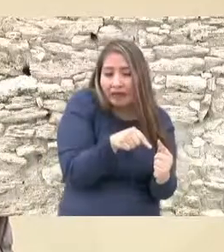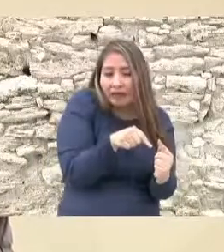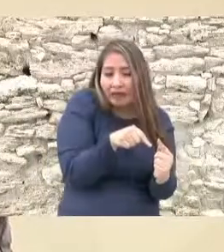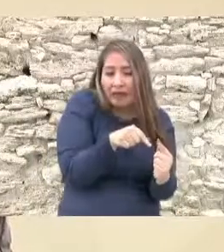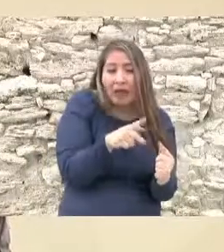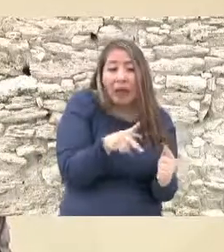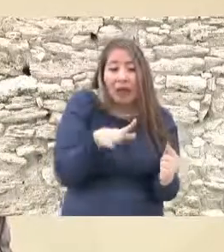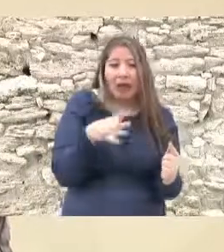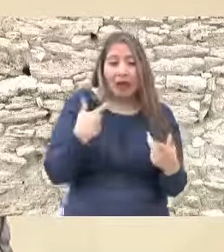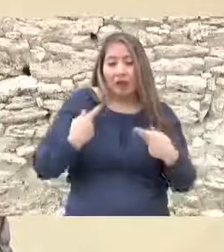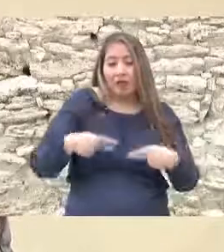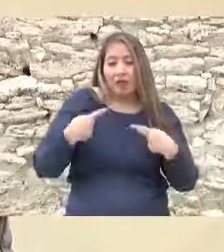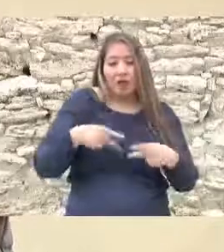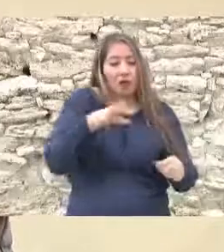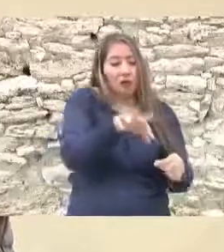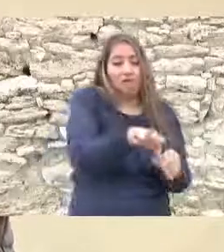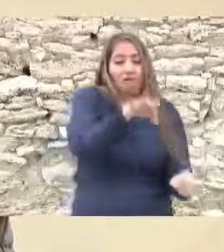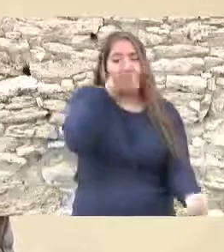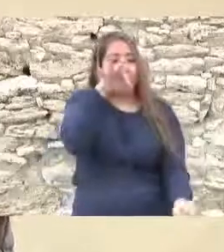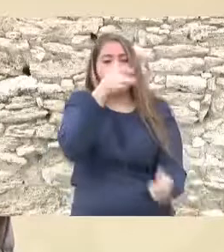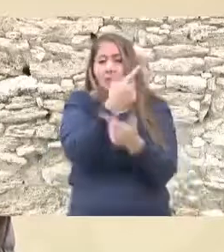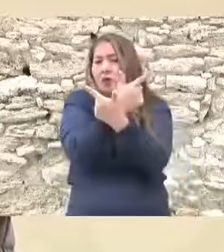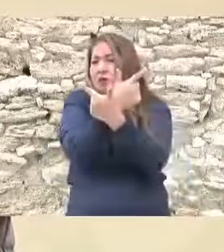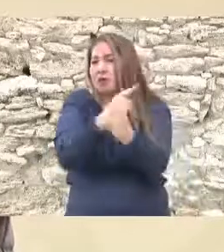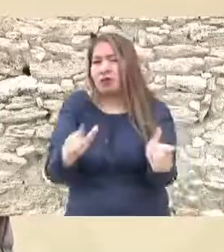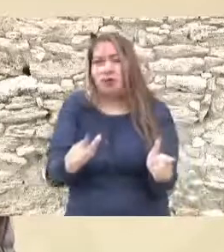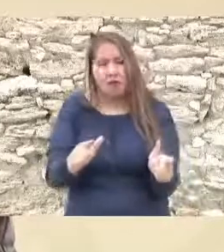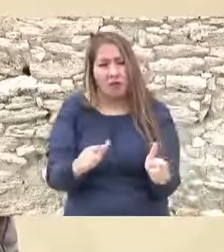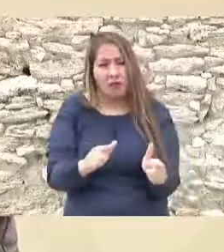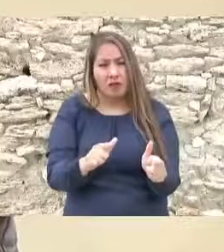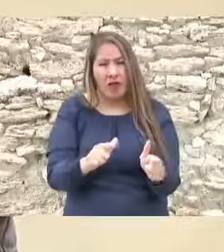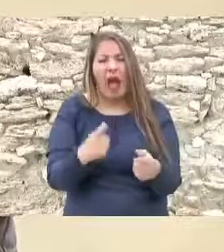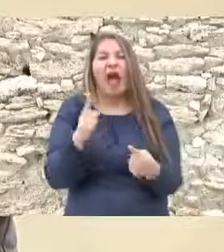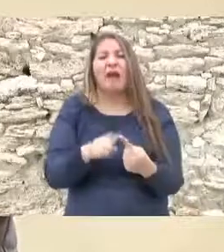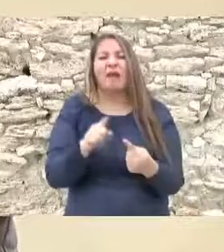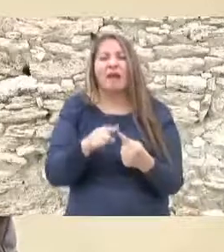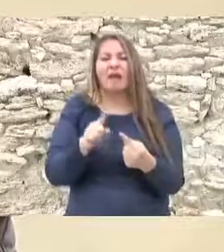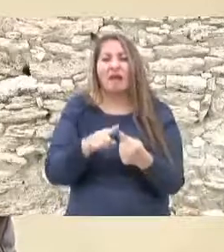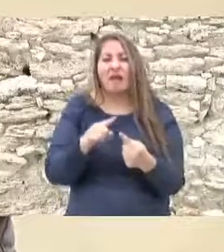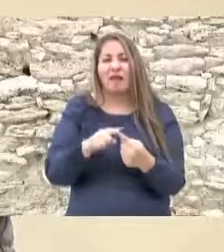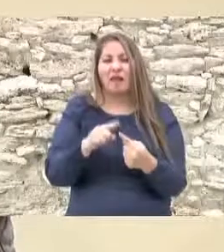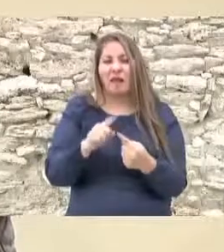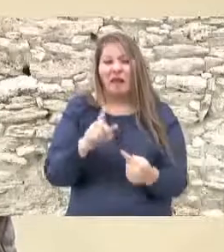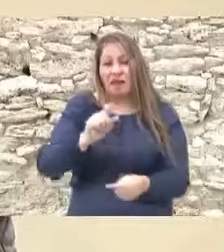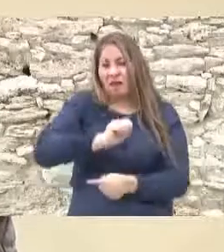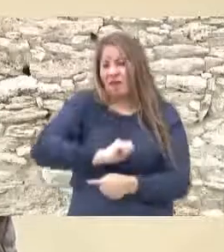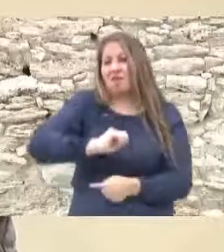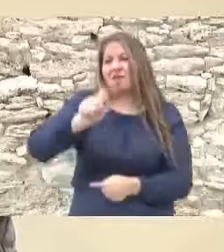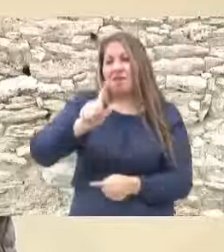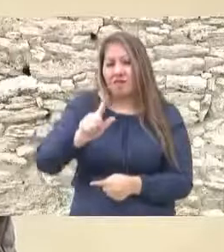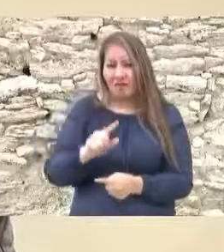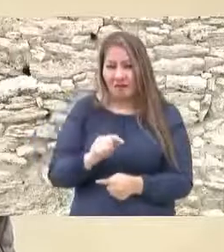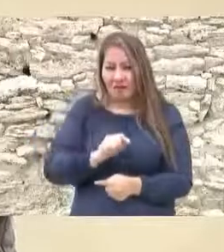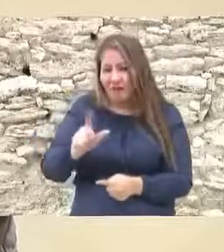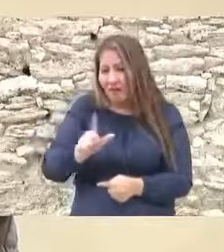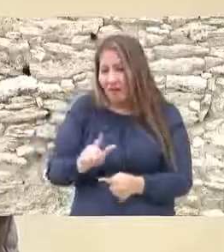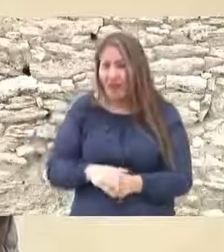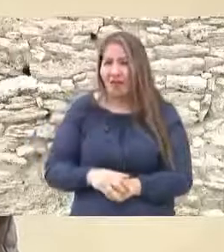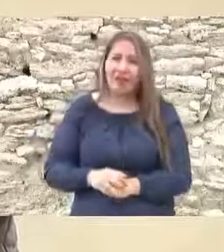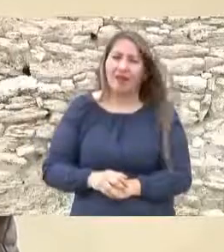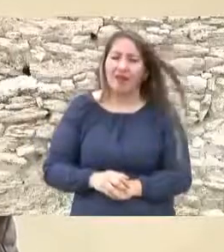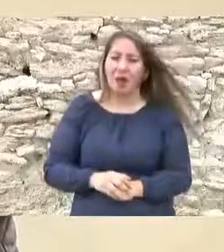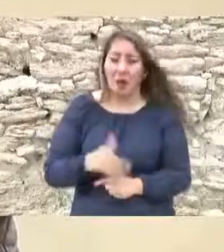pueblo sea el que elija libremente a sus gobernantes a sus autoridades por eso